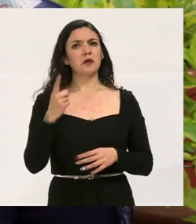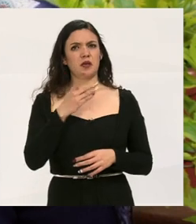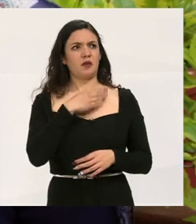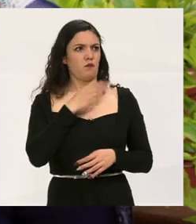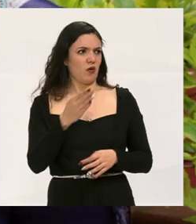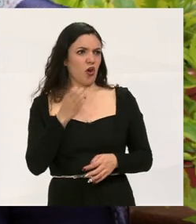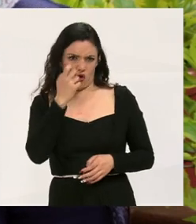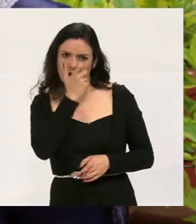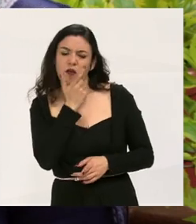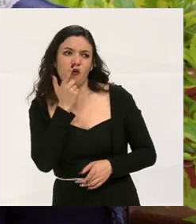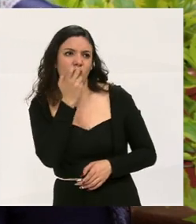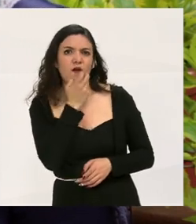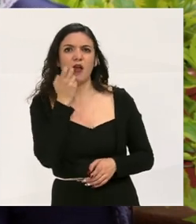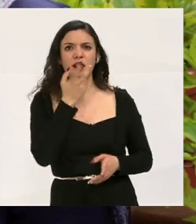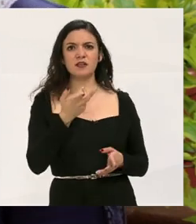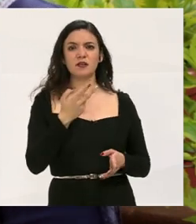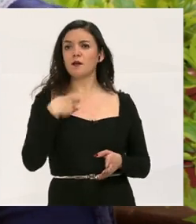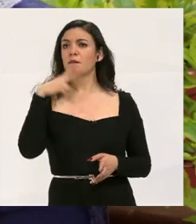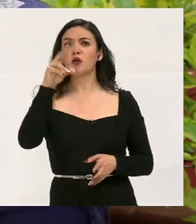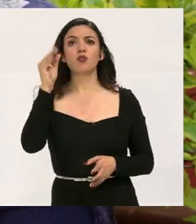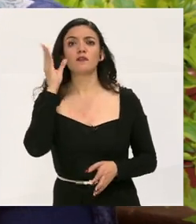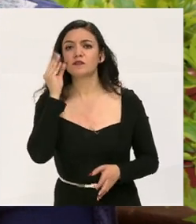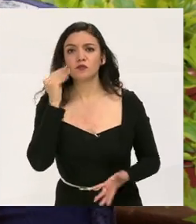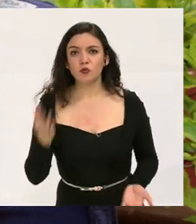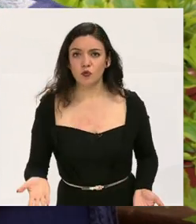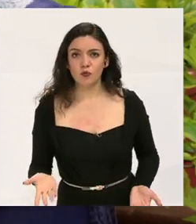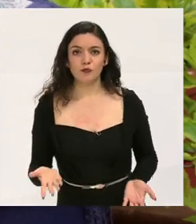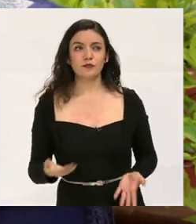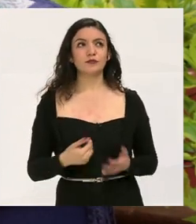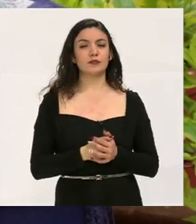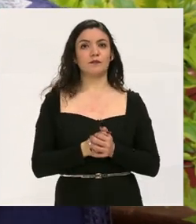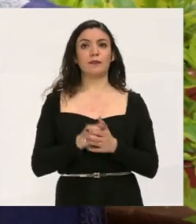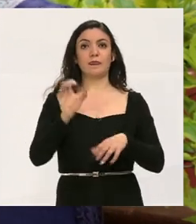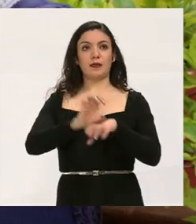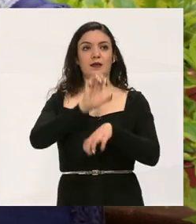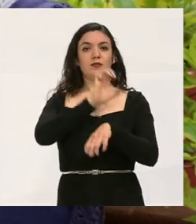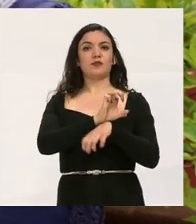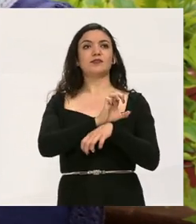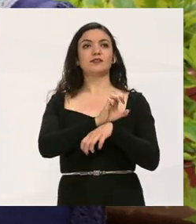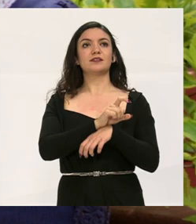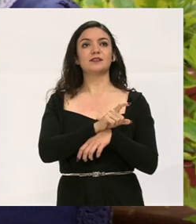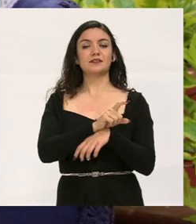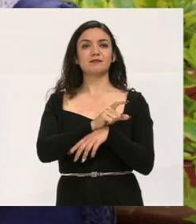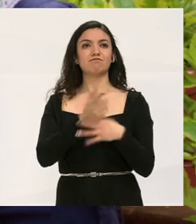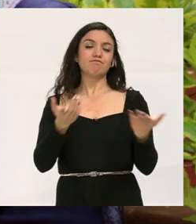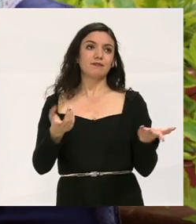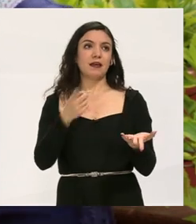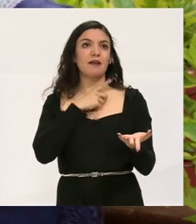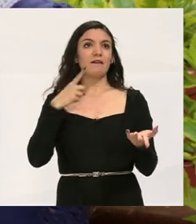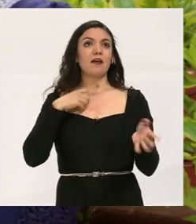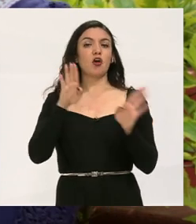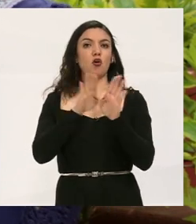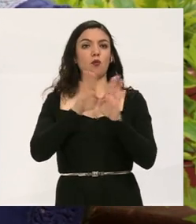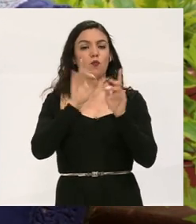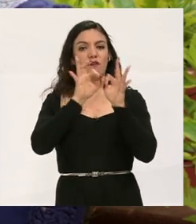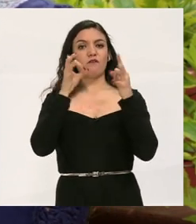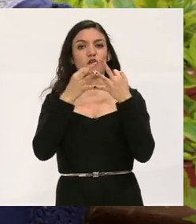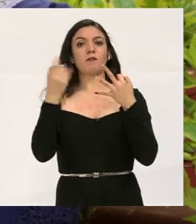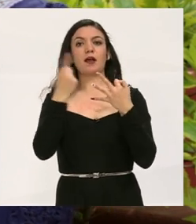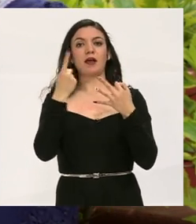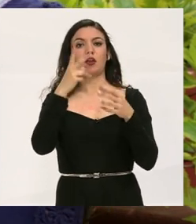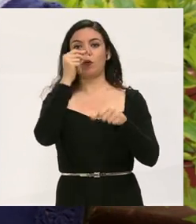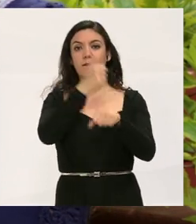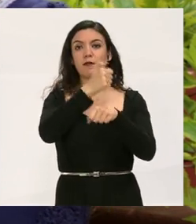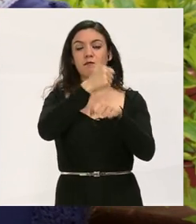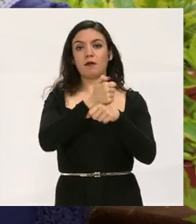Qué bueno que oralice, pero no te escucha. O sea, entonces, había que tener una